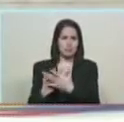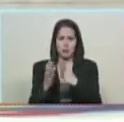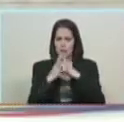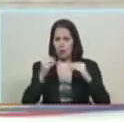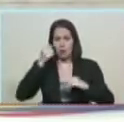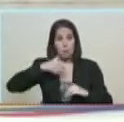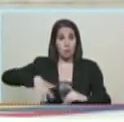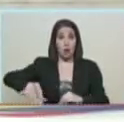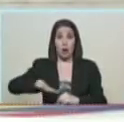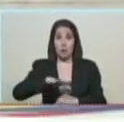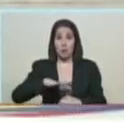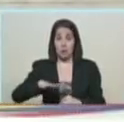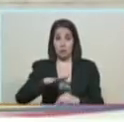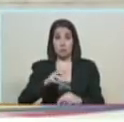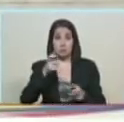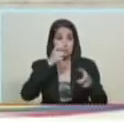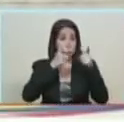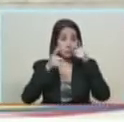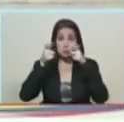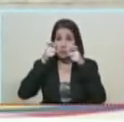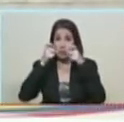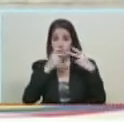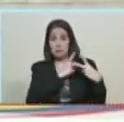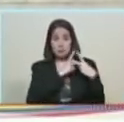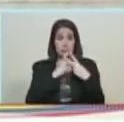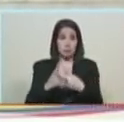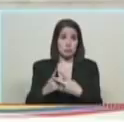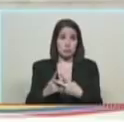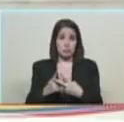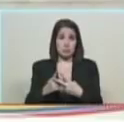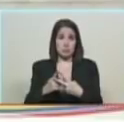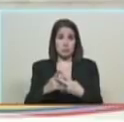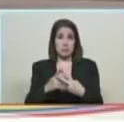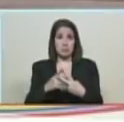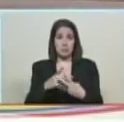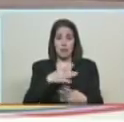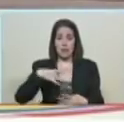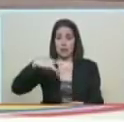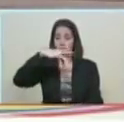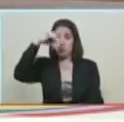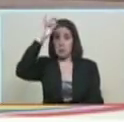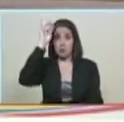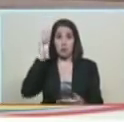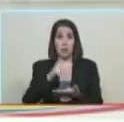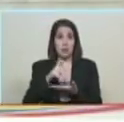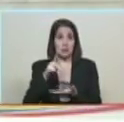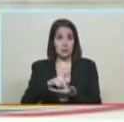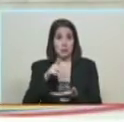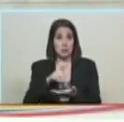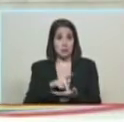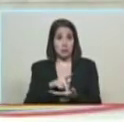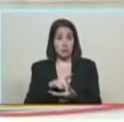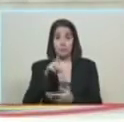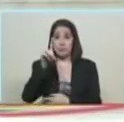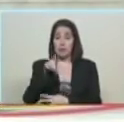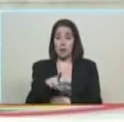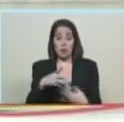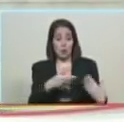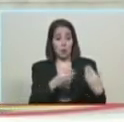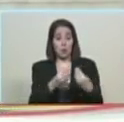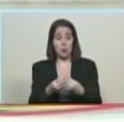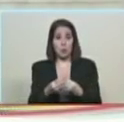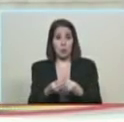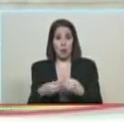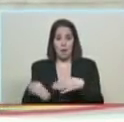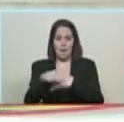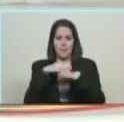pueblo, con la máxima vigilancia, cooperación, espíritu de participación. Y también está el ministro